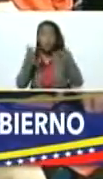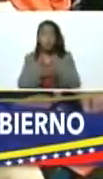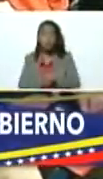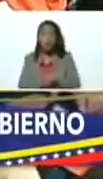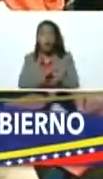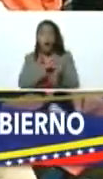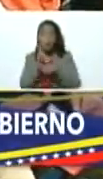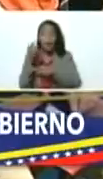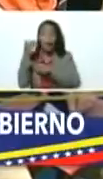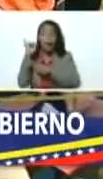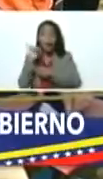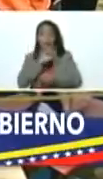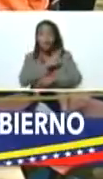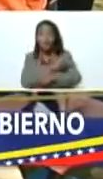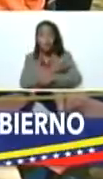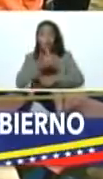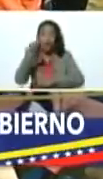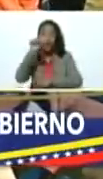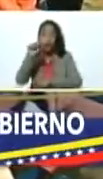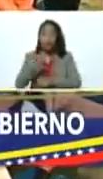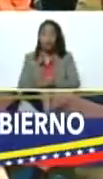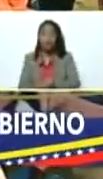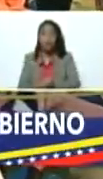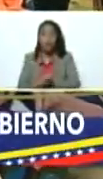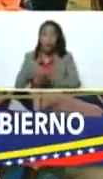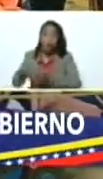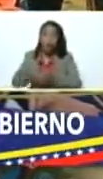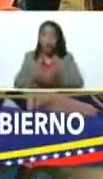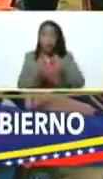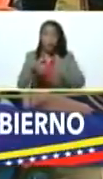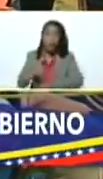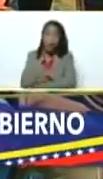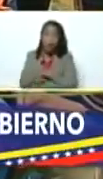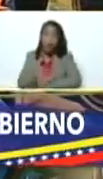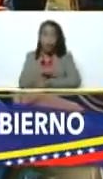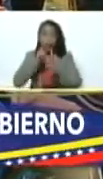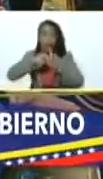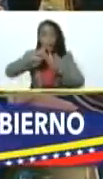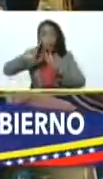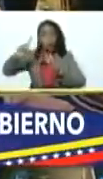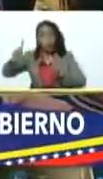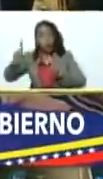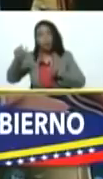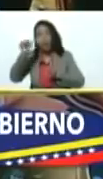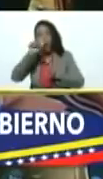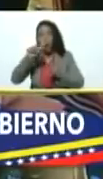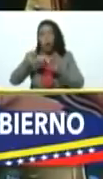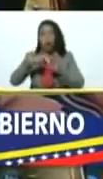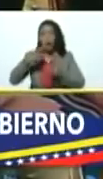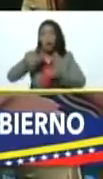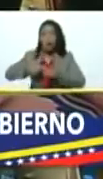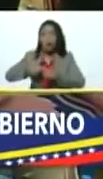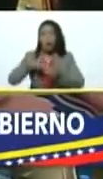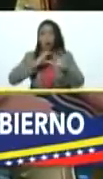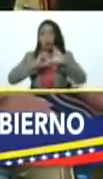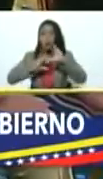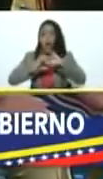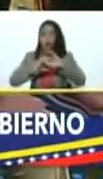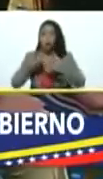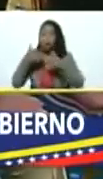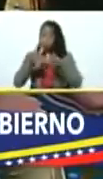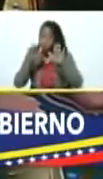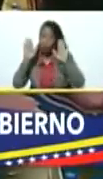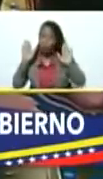Allí aparece con mucha fuerza el agua, la vialidad, la electricidad, el gas, telecomunicaciones y, por